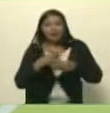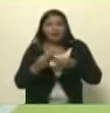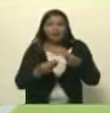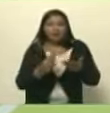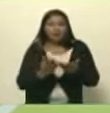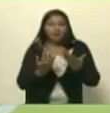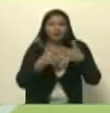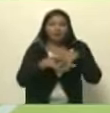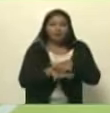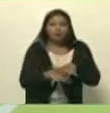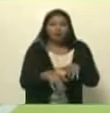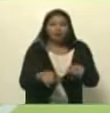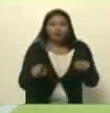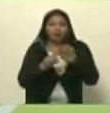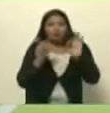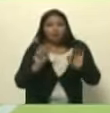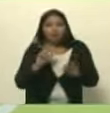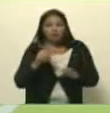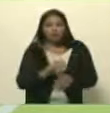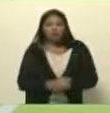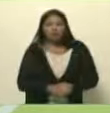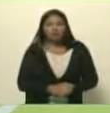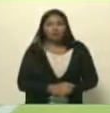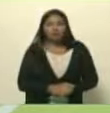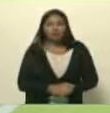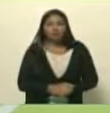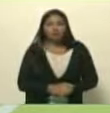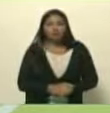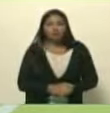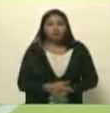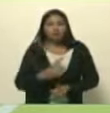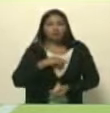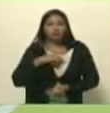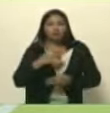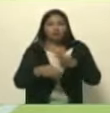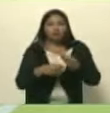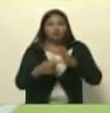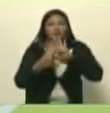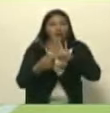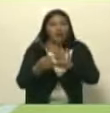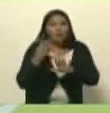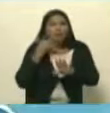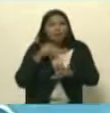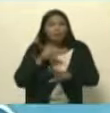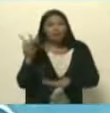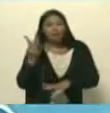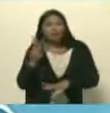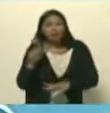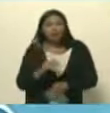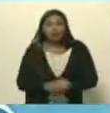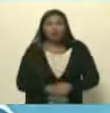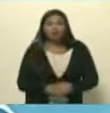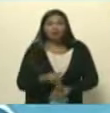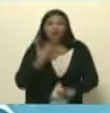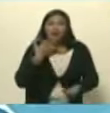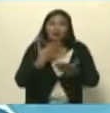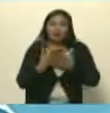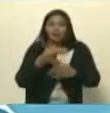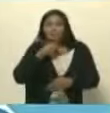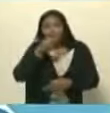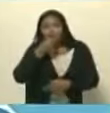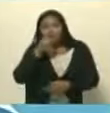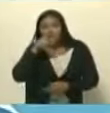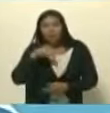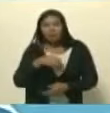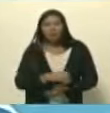la integración de hecho soberana acá es un ejemplo Venezuela es un ejemplo gracias Beto Almeida quien es periodista y también